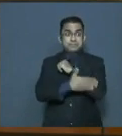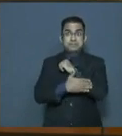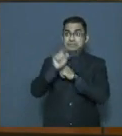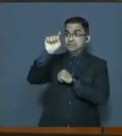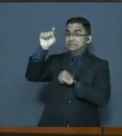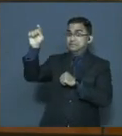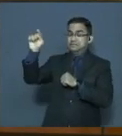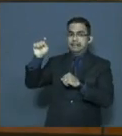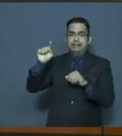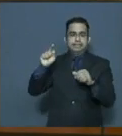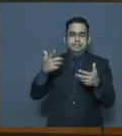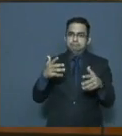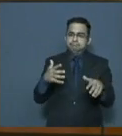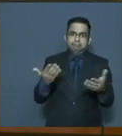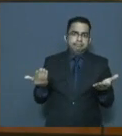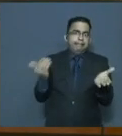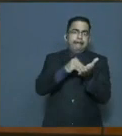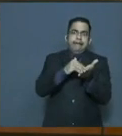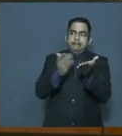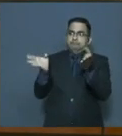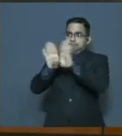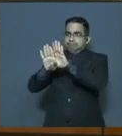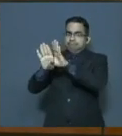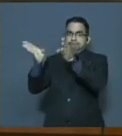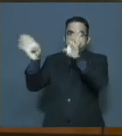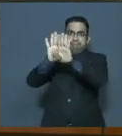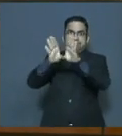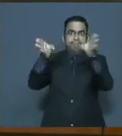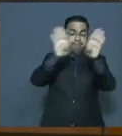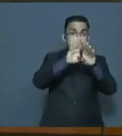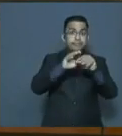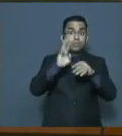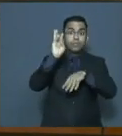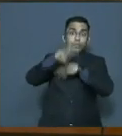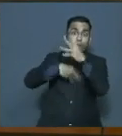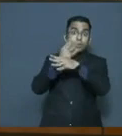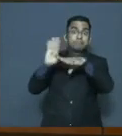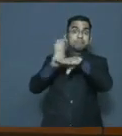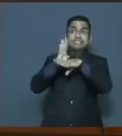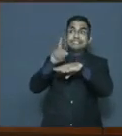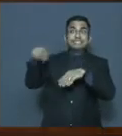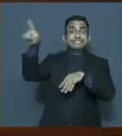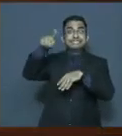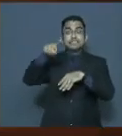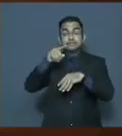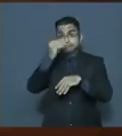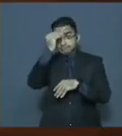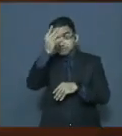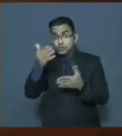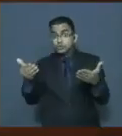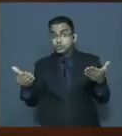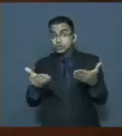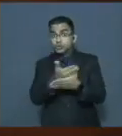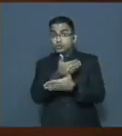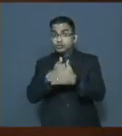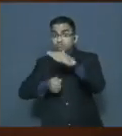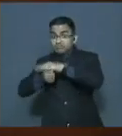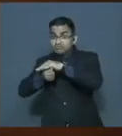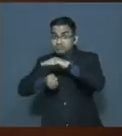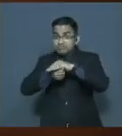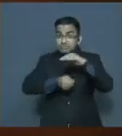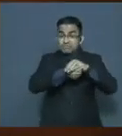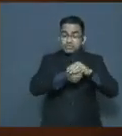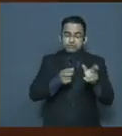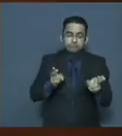asumir de nuevo el cierre total. Los mercados mundiales anticipan un nuevo periodo de restricciones con velocidades